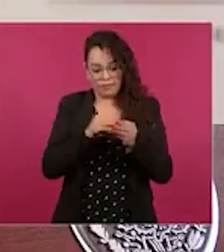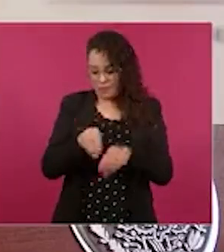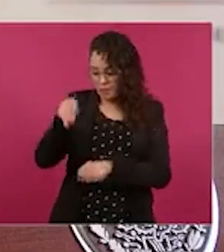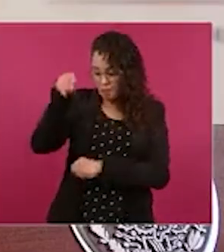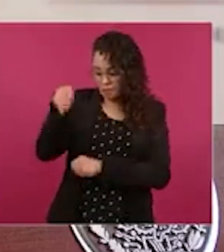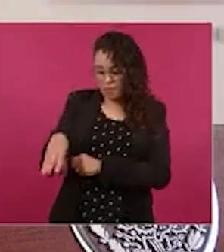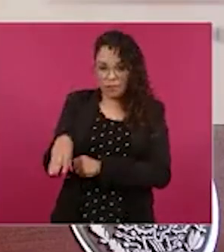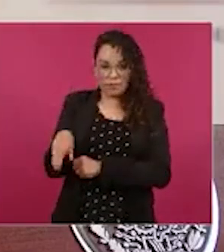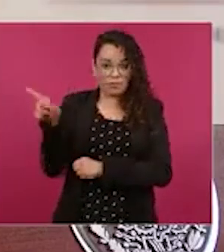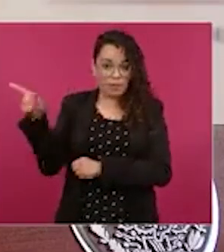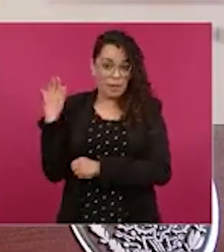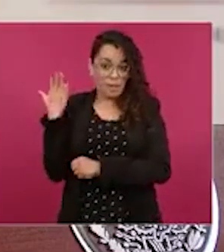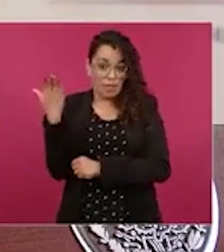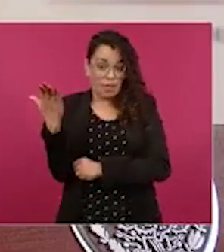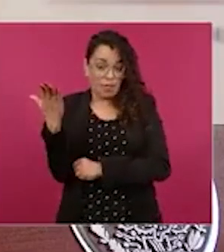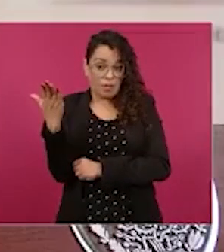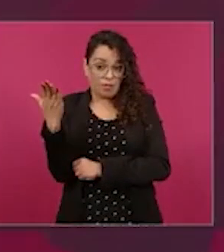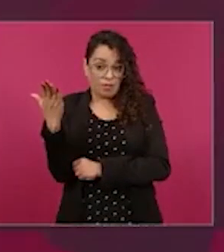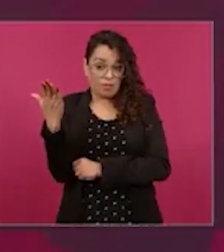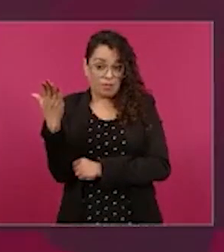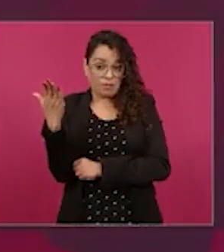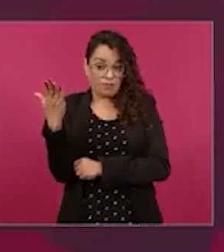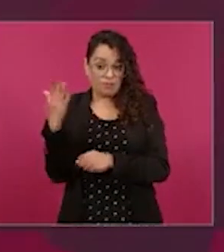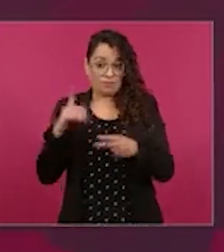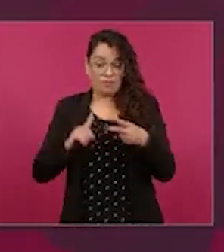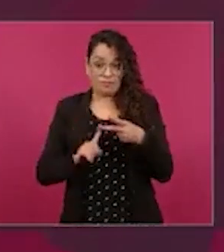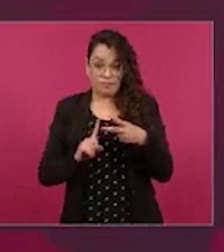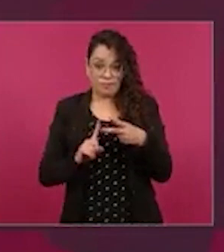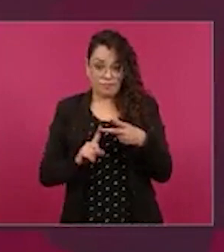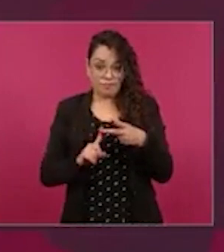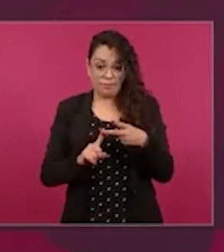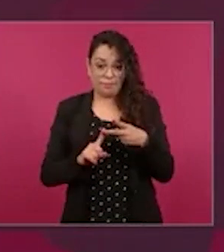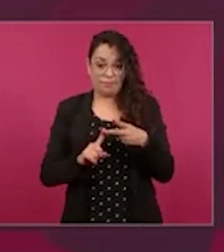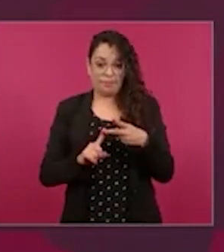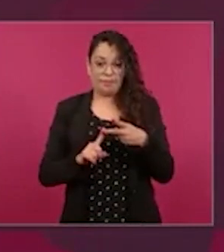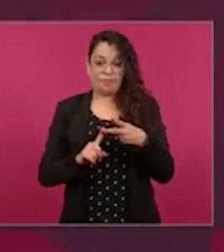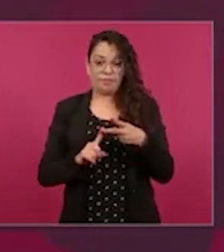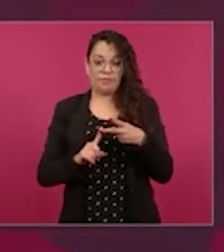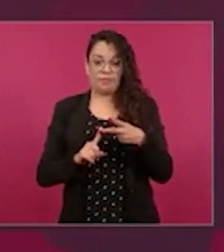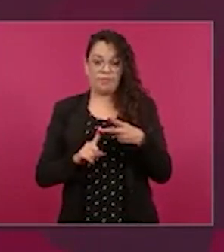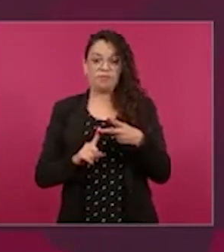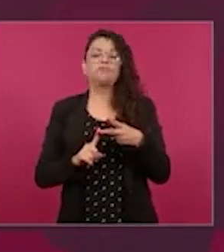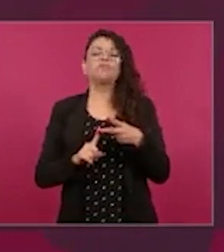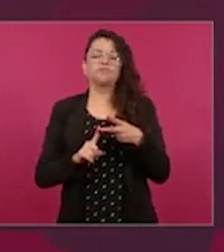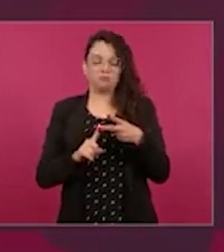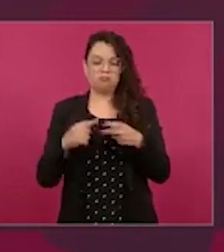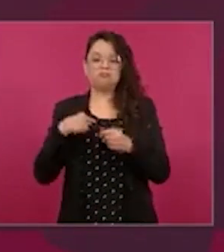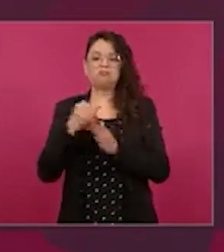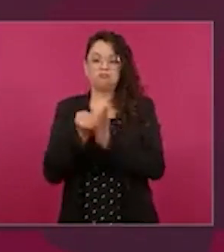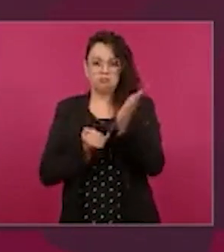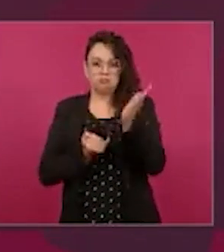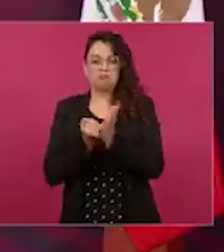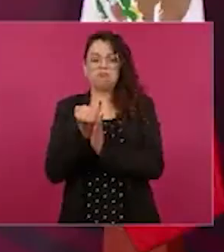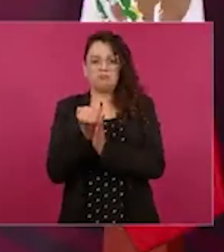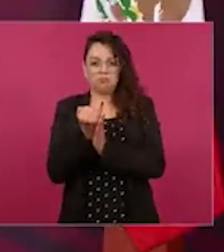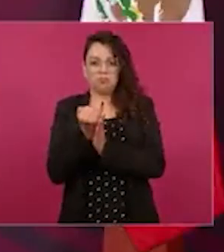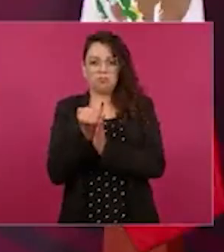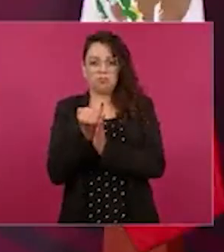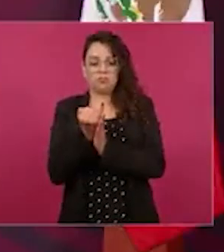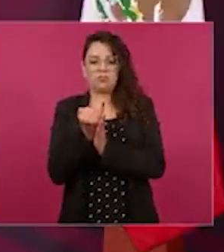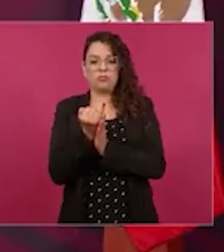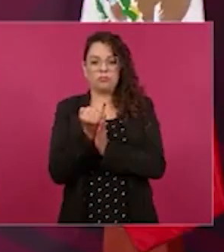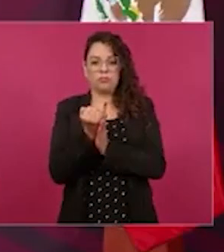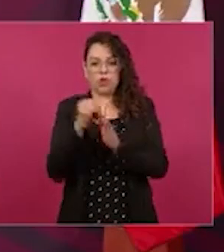y yo establecí en mi documento que se hiciera de esa manera